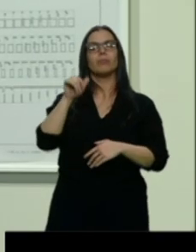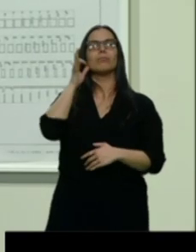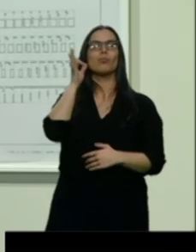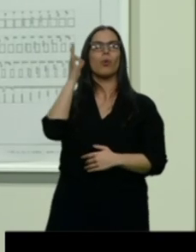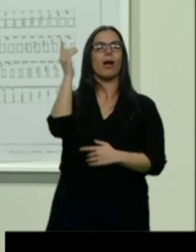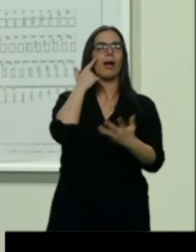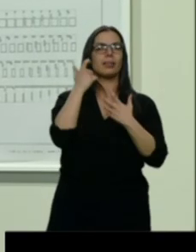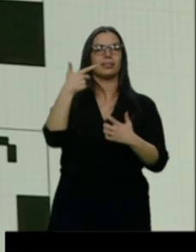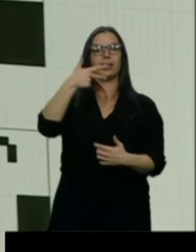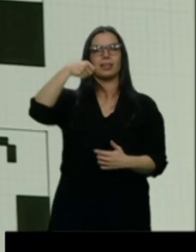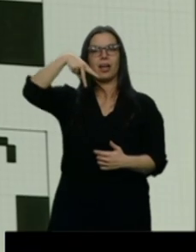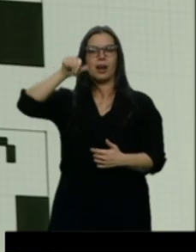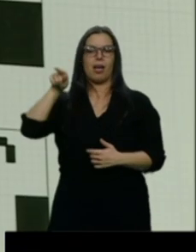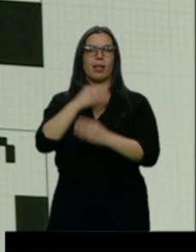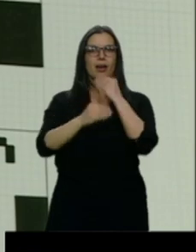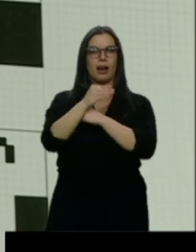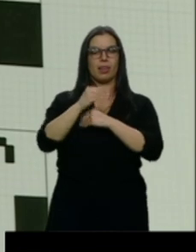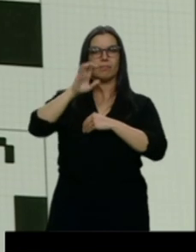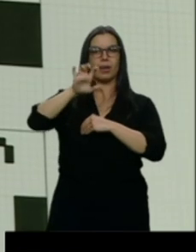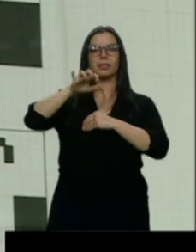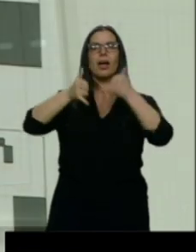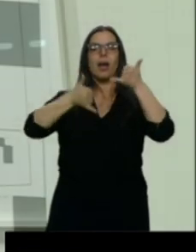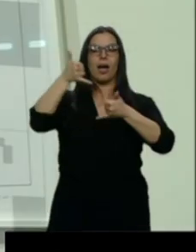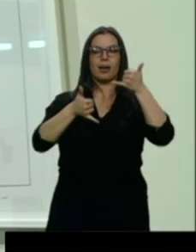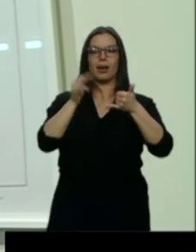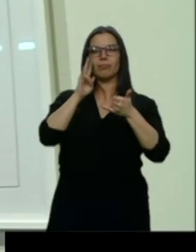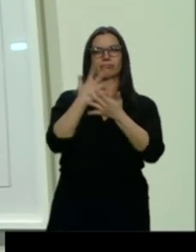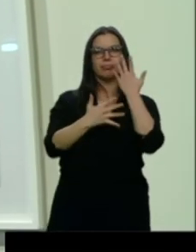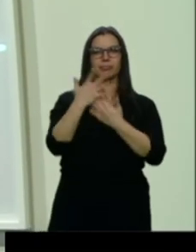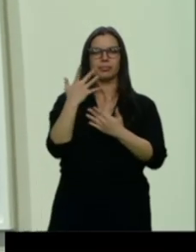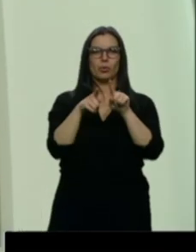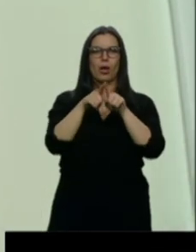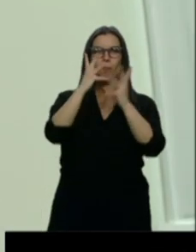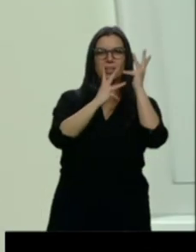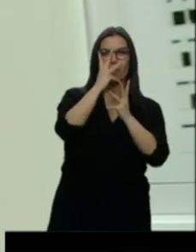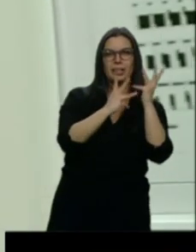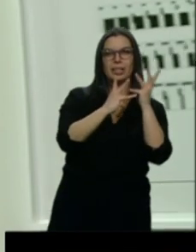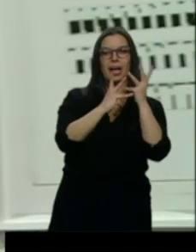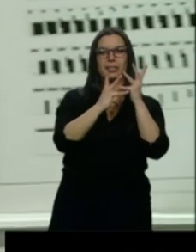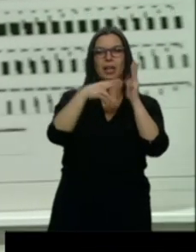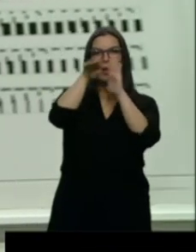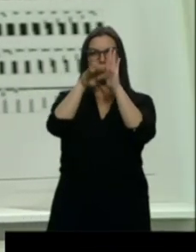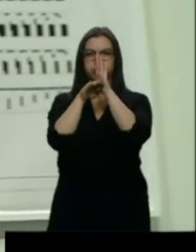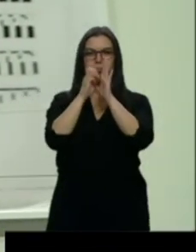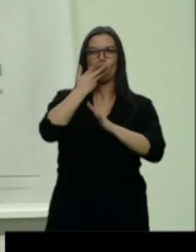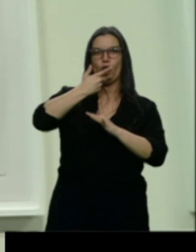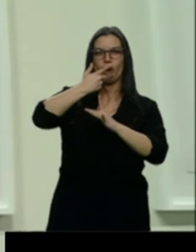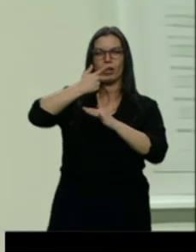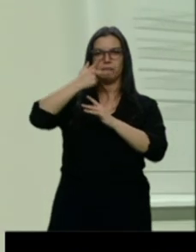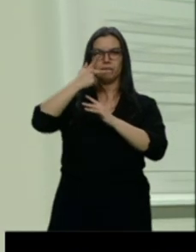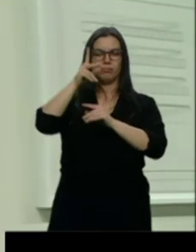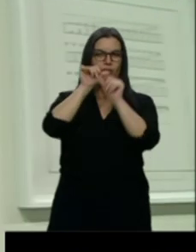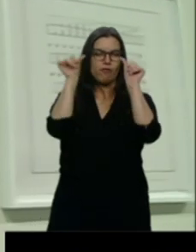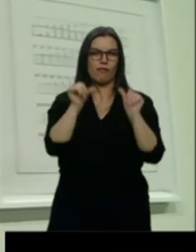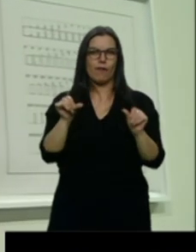dibujos, grabados y performance dejan entrever gráficas matemáticas, algoritmos de colores en los que la cuadrícula juega un papel principal.